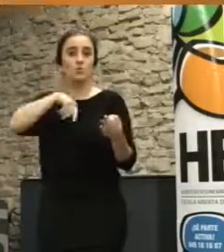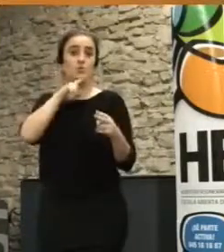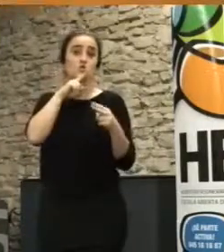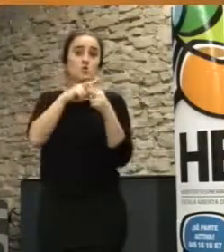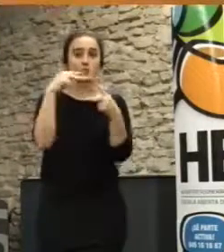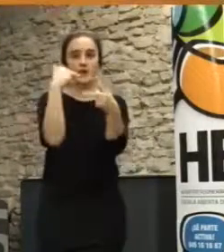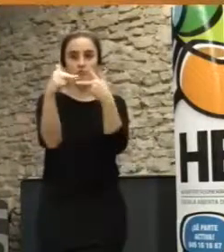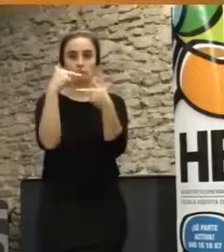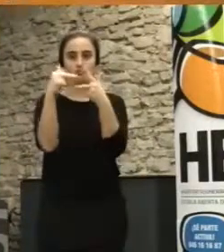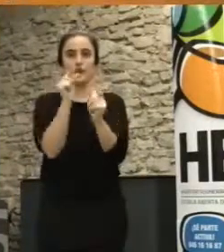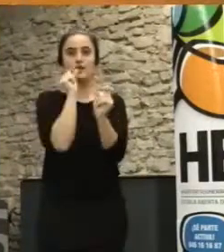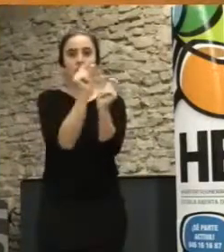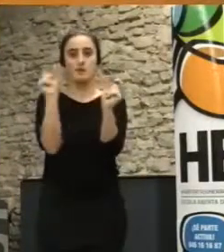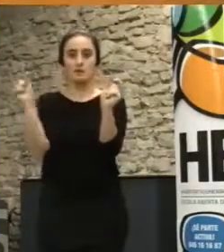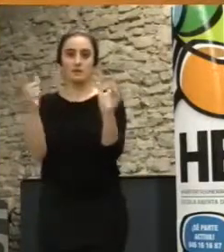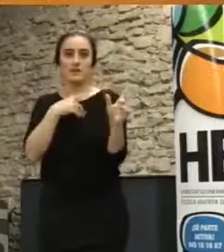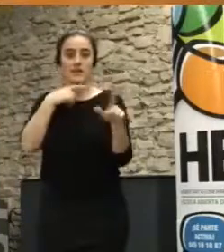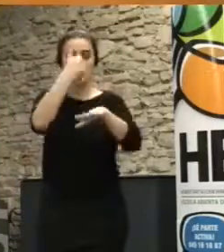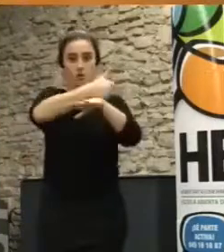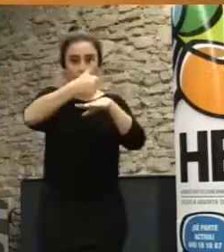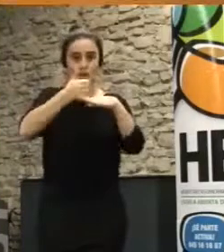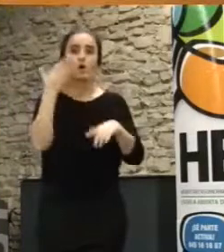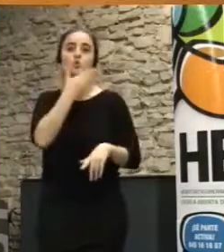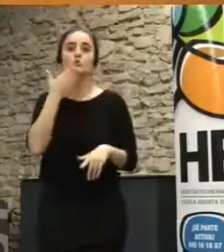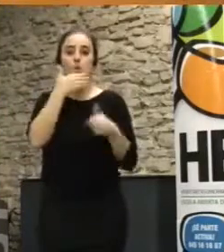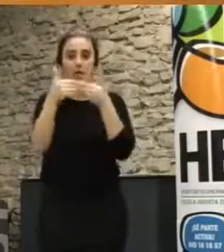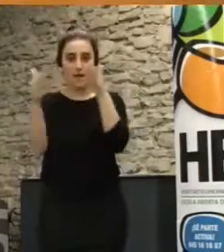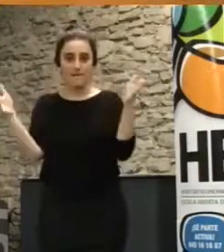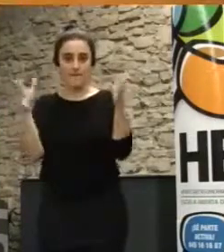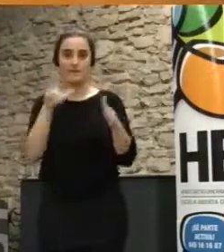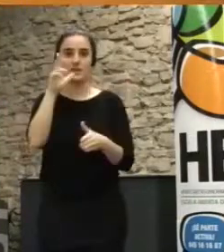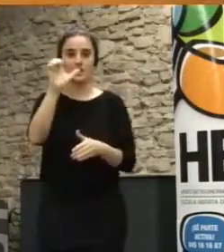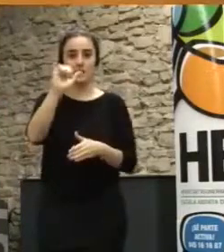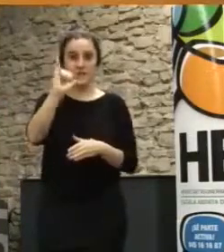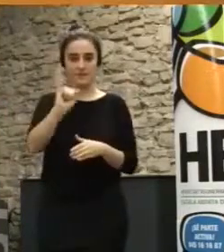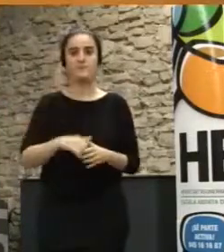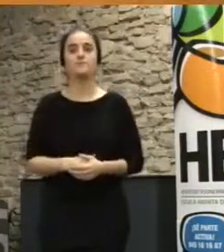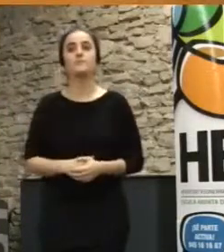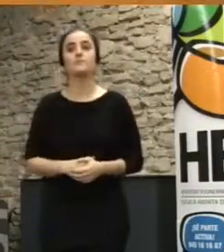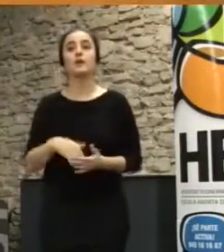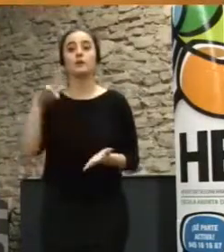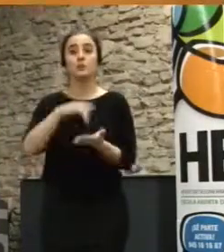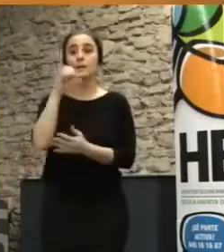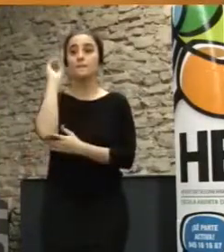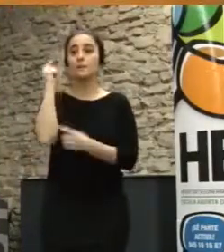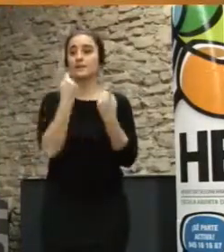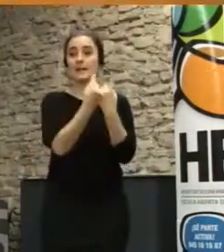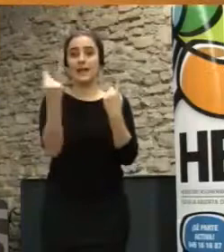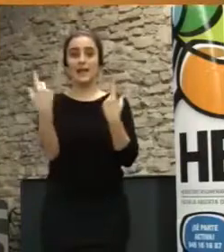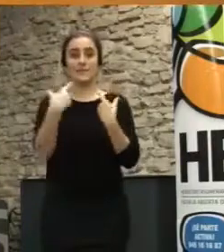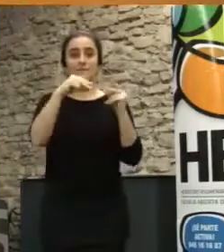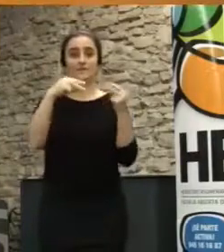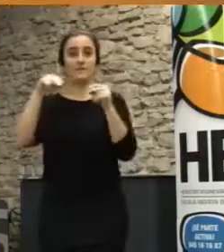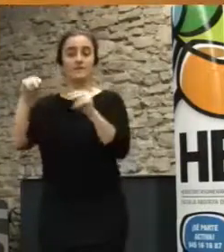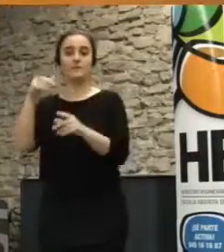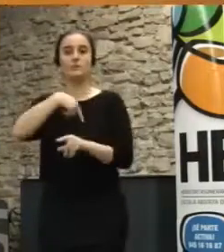en euskera, EYESCOLA IREQUIA. Decirles también que tras la intervención de cada ponente abriremos un